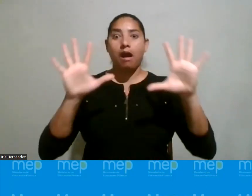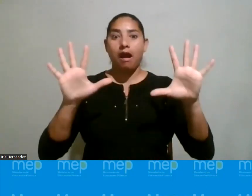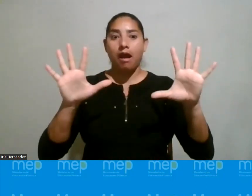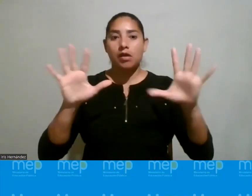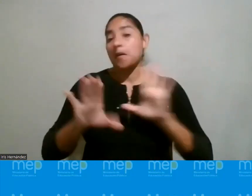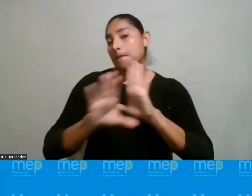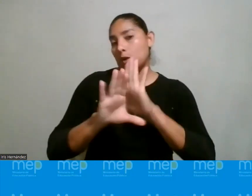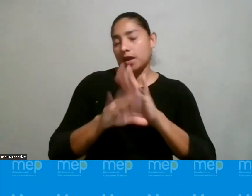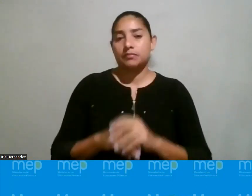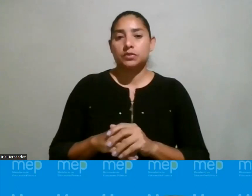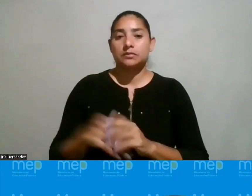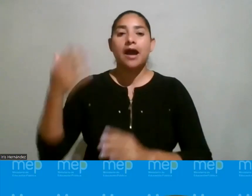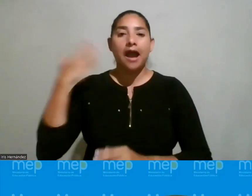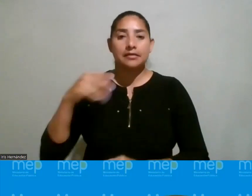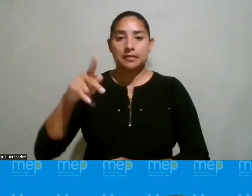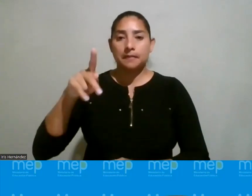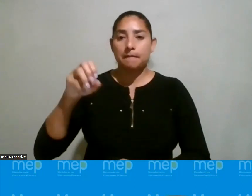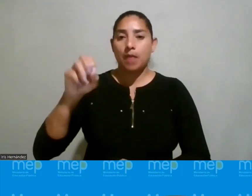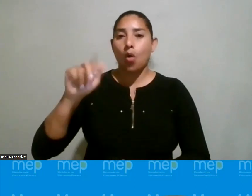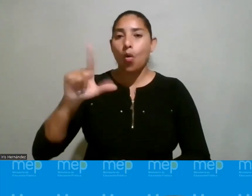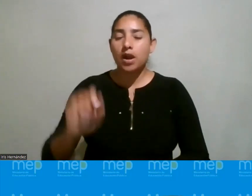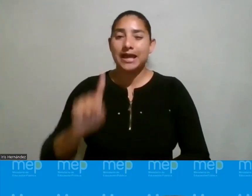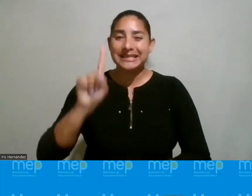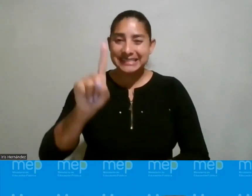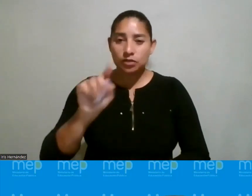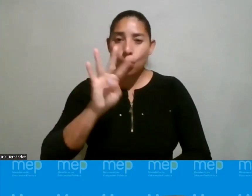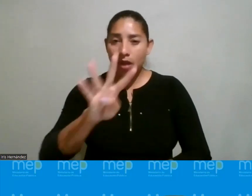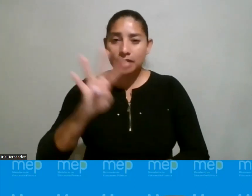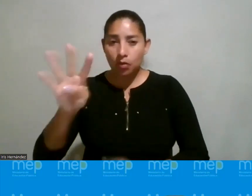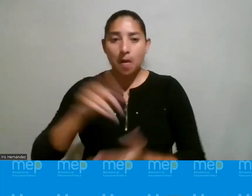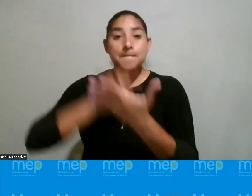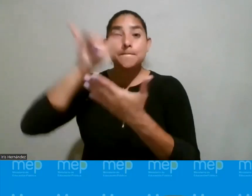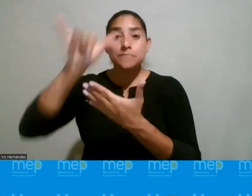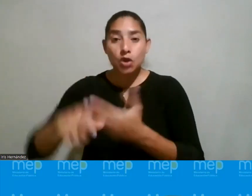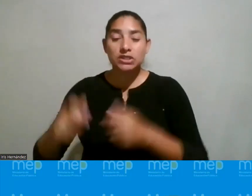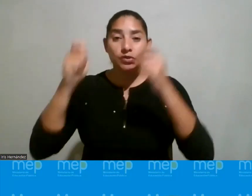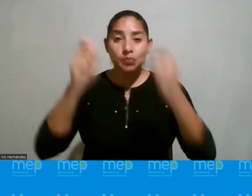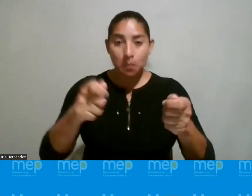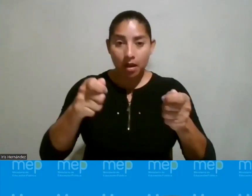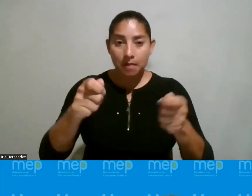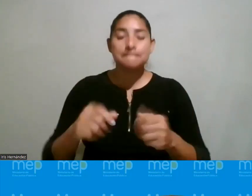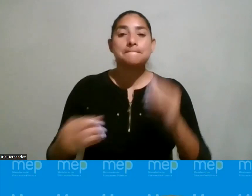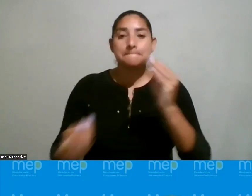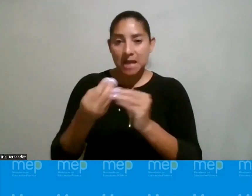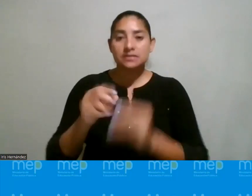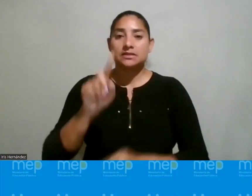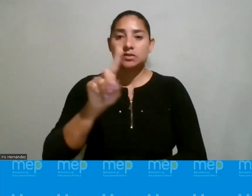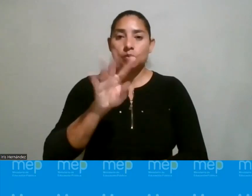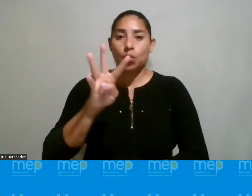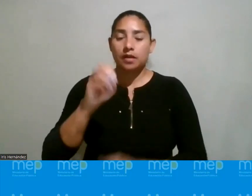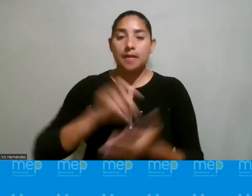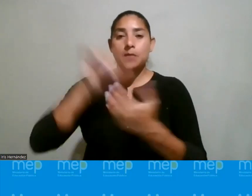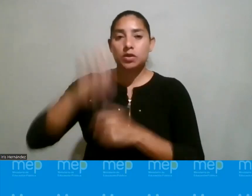vea por ejemplo lo que nos acaba de decir doña Paola, 144 proyectos, más de 140 proyectos que